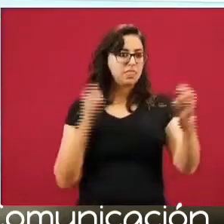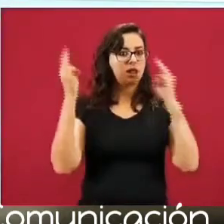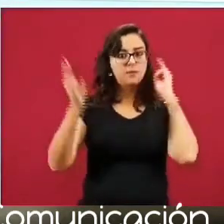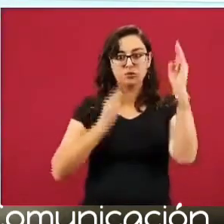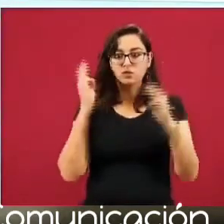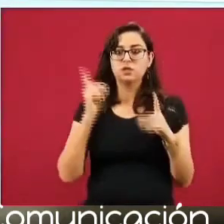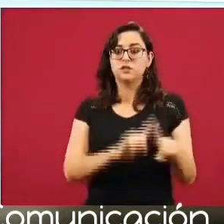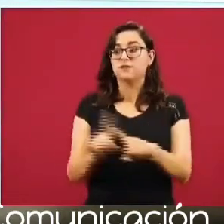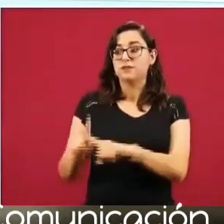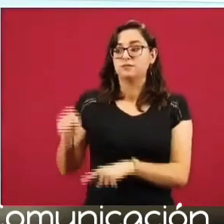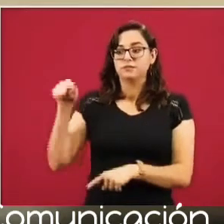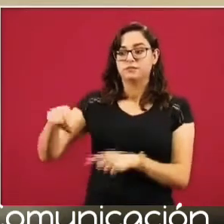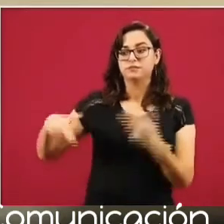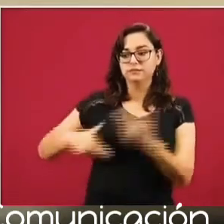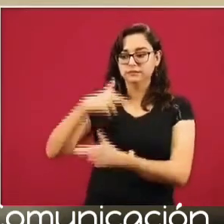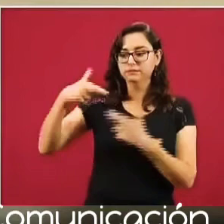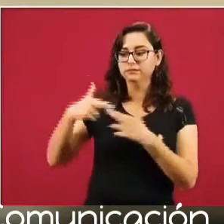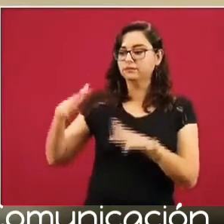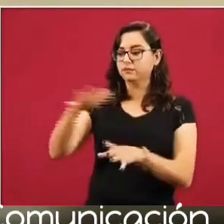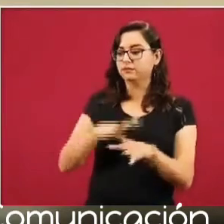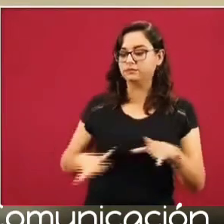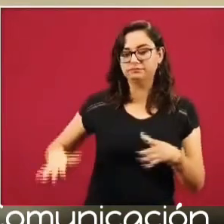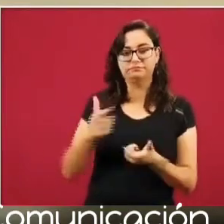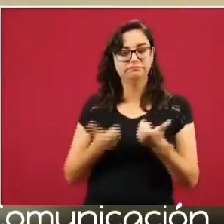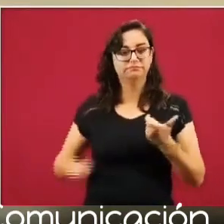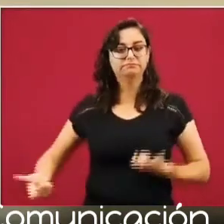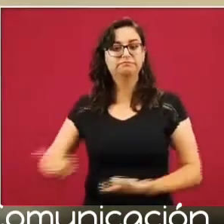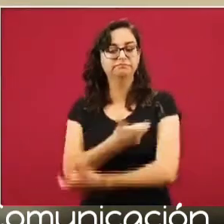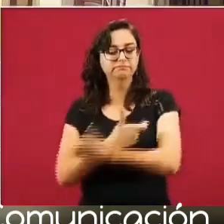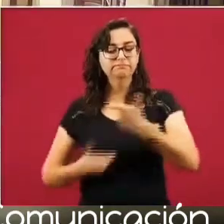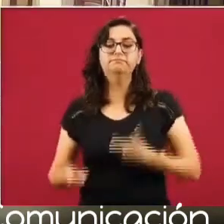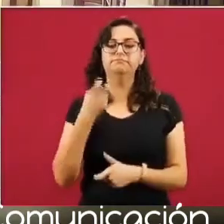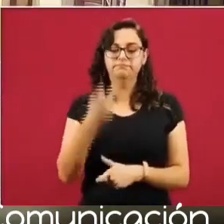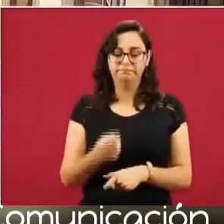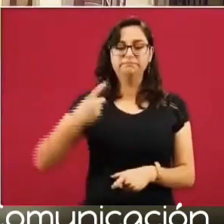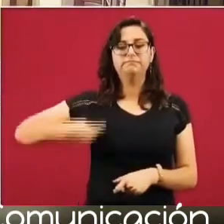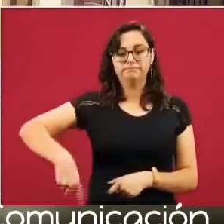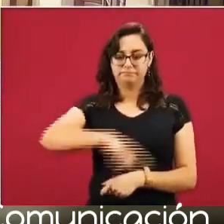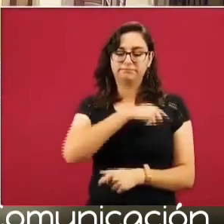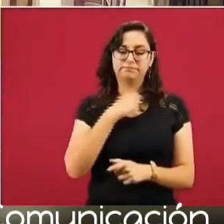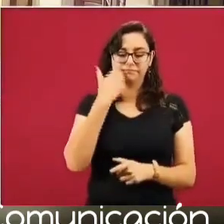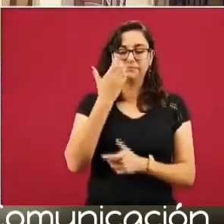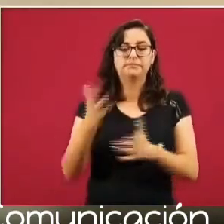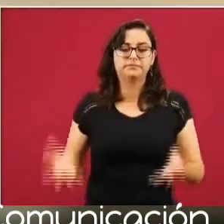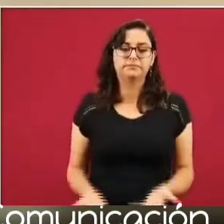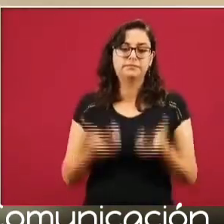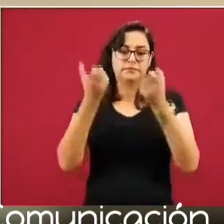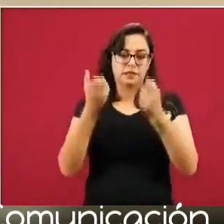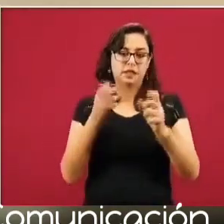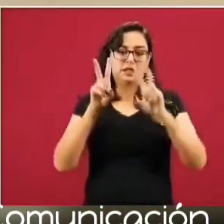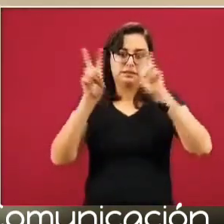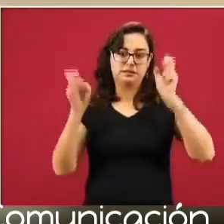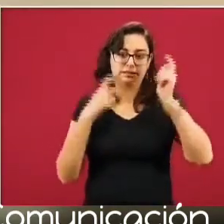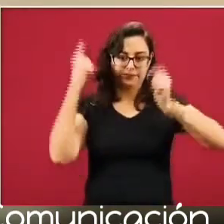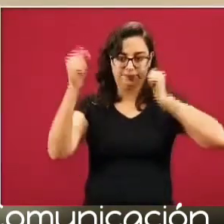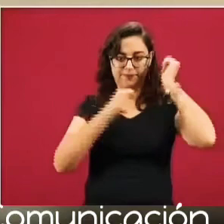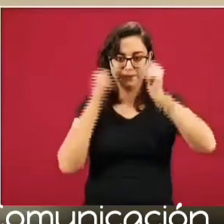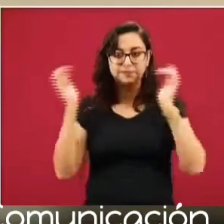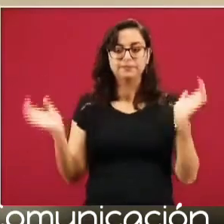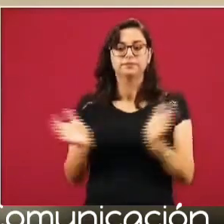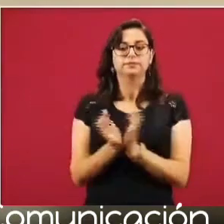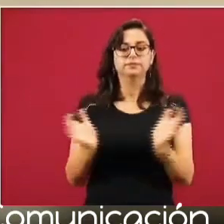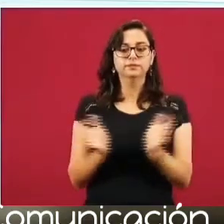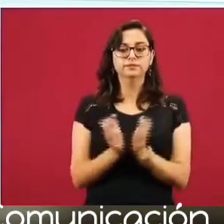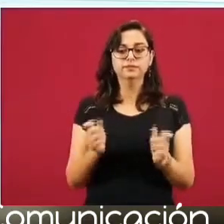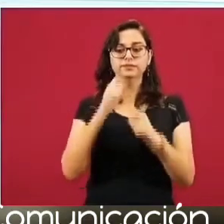en la economía regional o en la economía de la localidad, y eso es lo que queremos aportar con turiste. ¿Qué estamos ofreciendo? También,